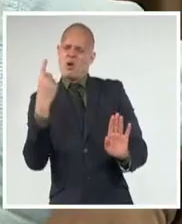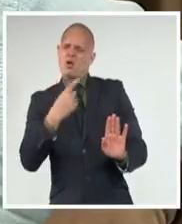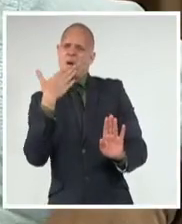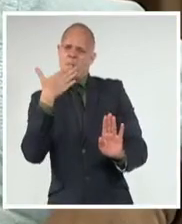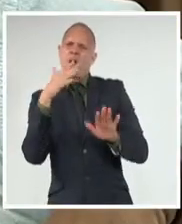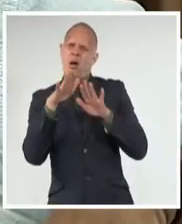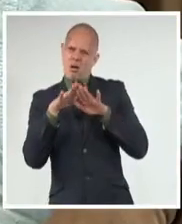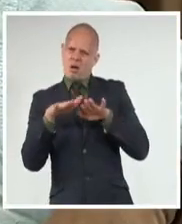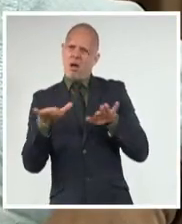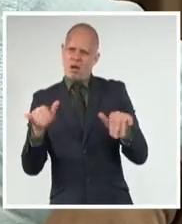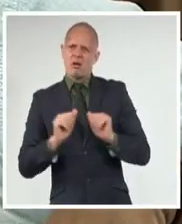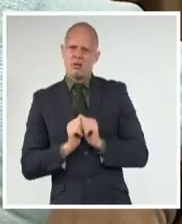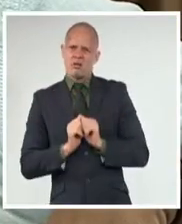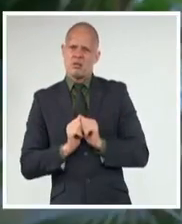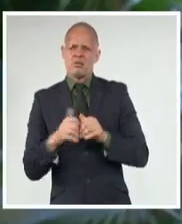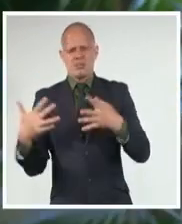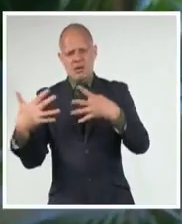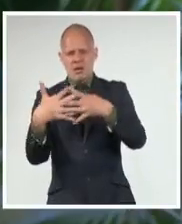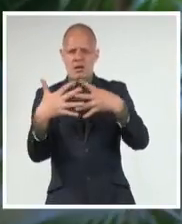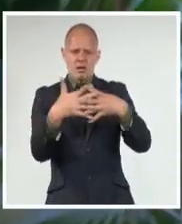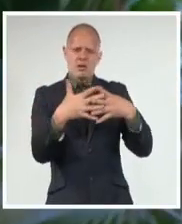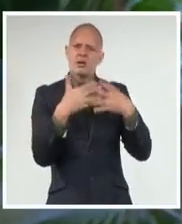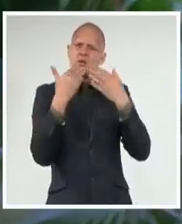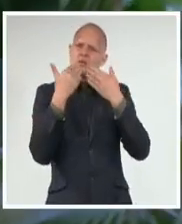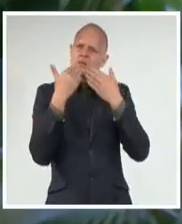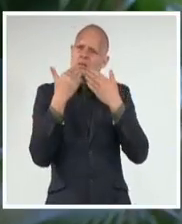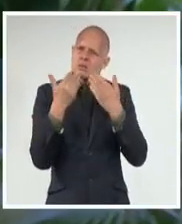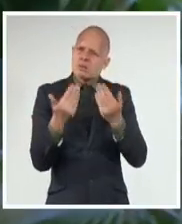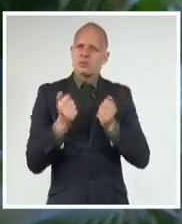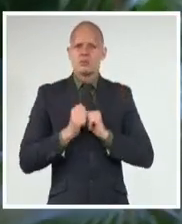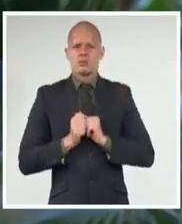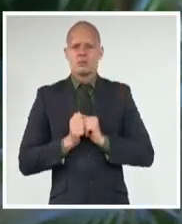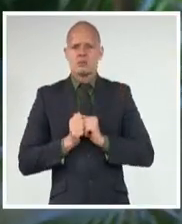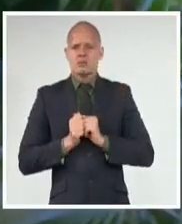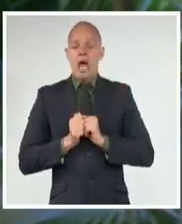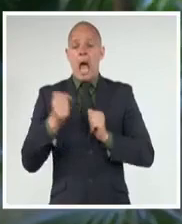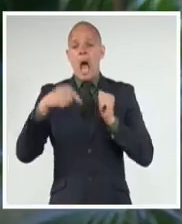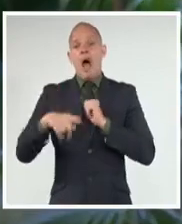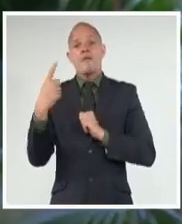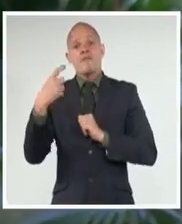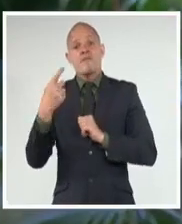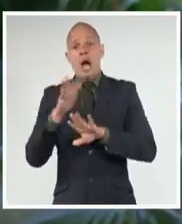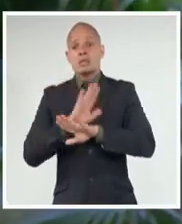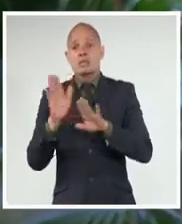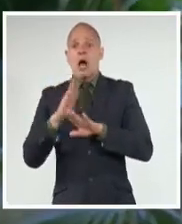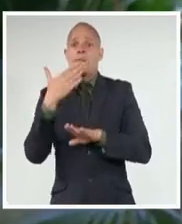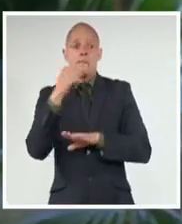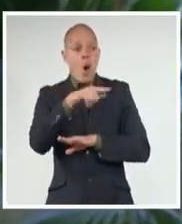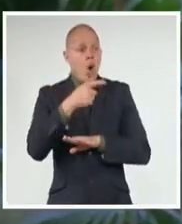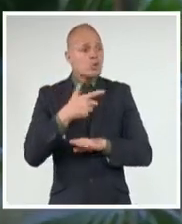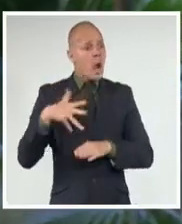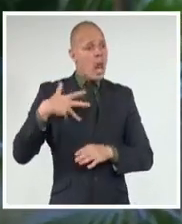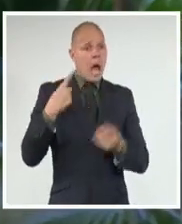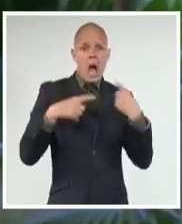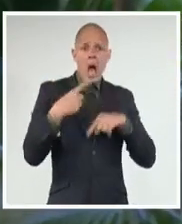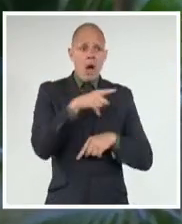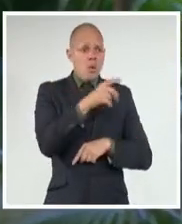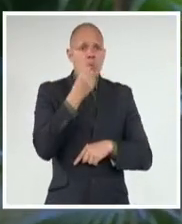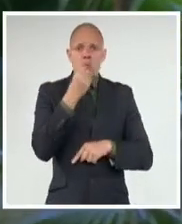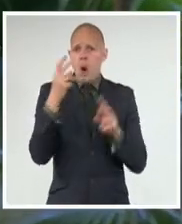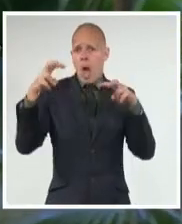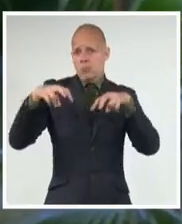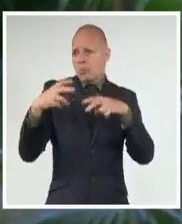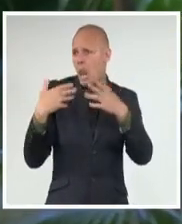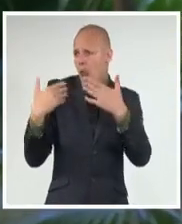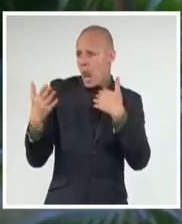esto proponemos consolidar los espacios de diálogo existentes y ampliarlos aún más,